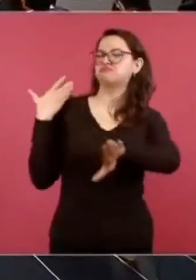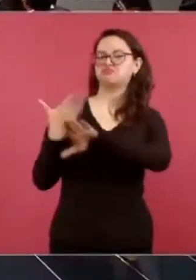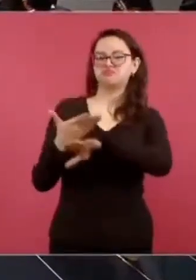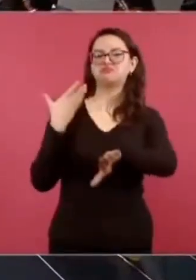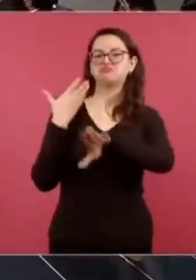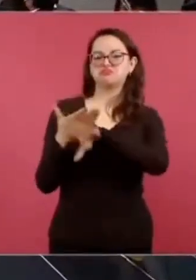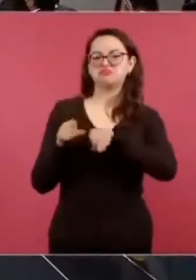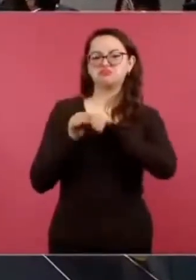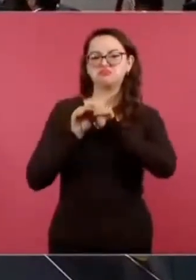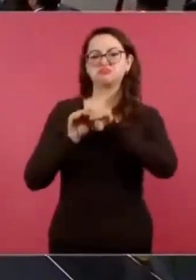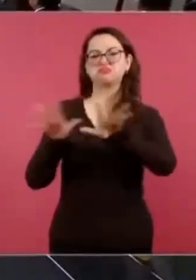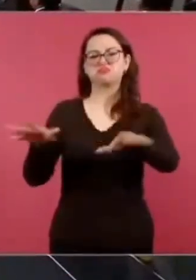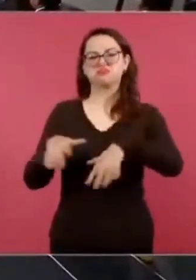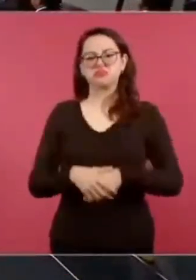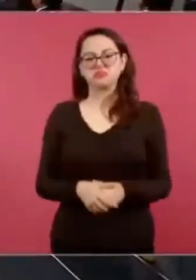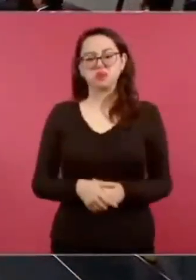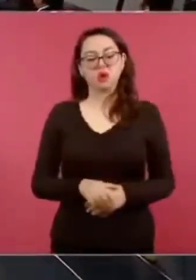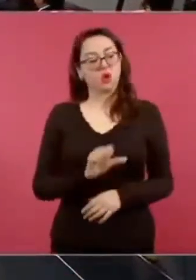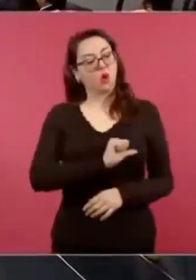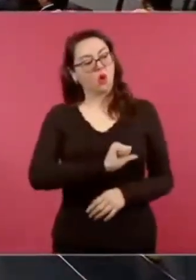Raqui. Ponlo.